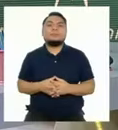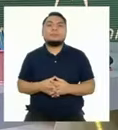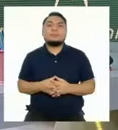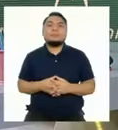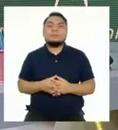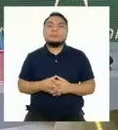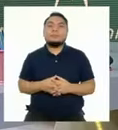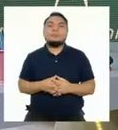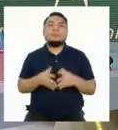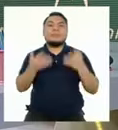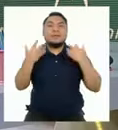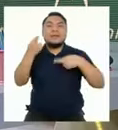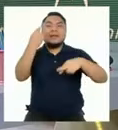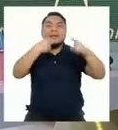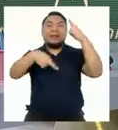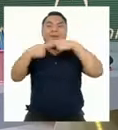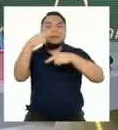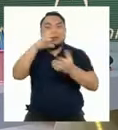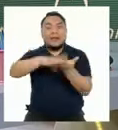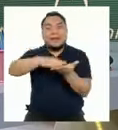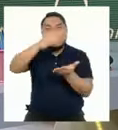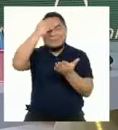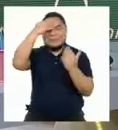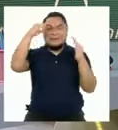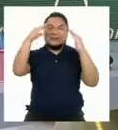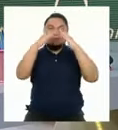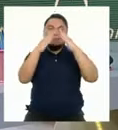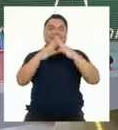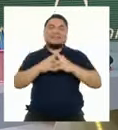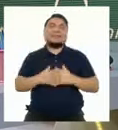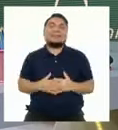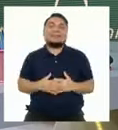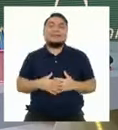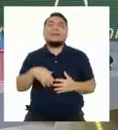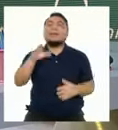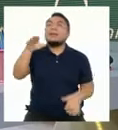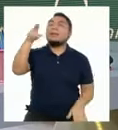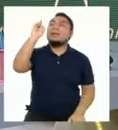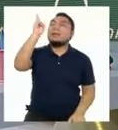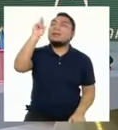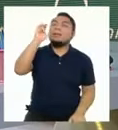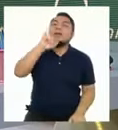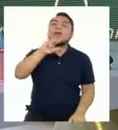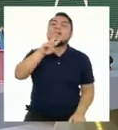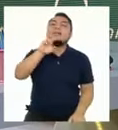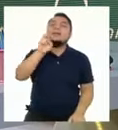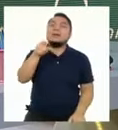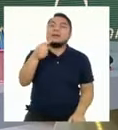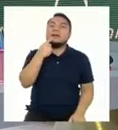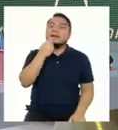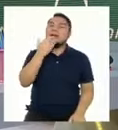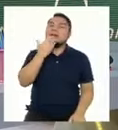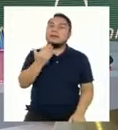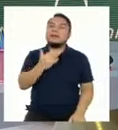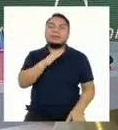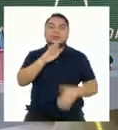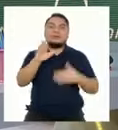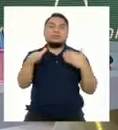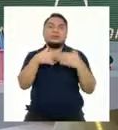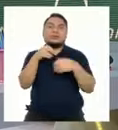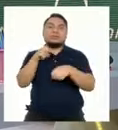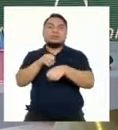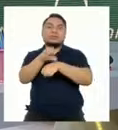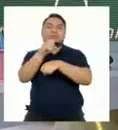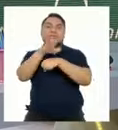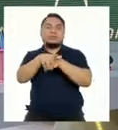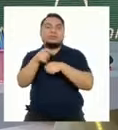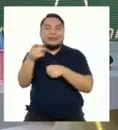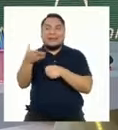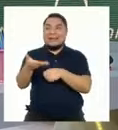Estamos de vuelta en Aprendo en Casa. Profesor Iván, gracias por todos sus consejos en el bloque previo.